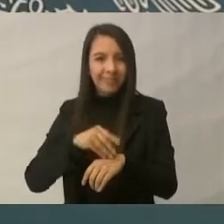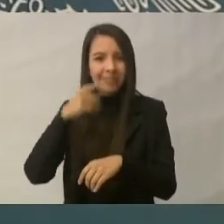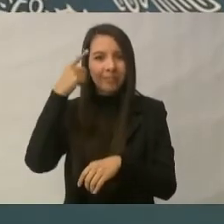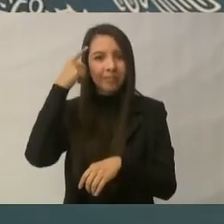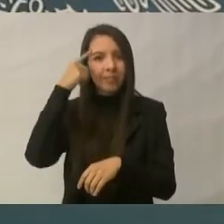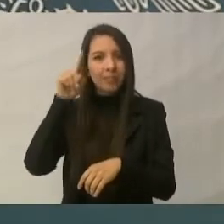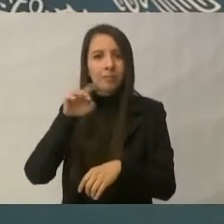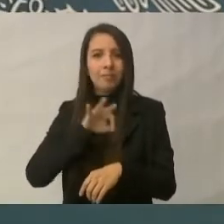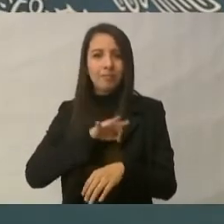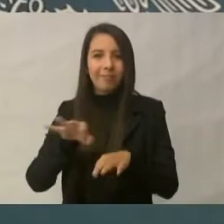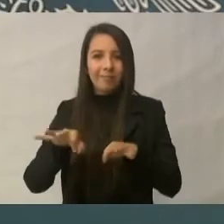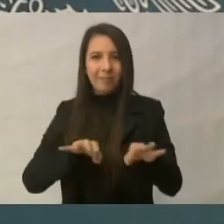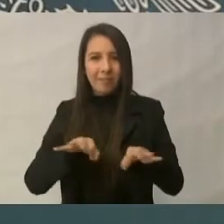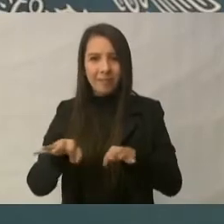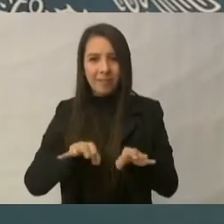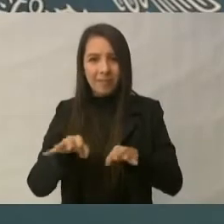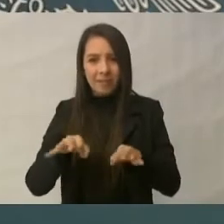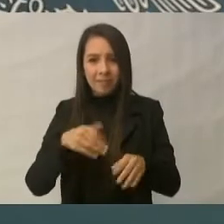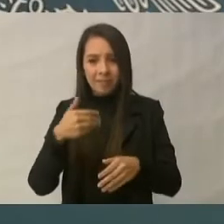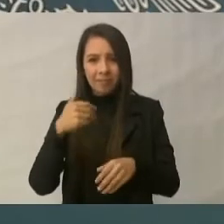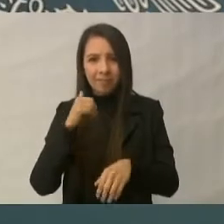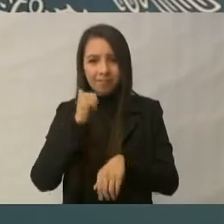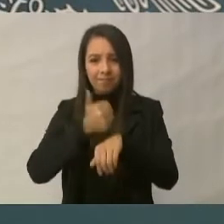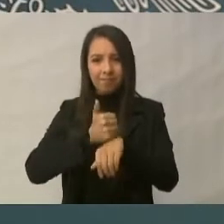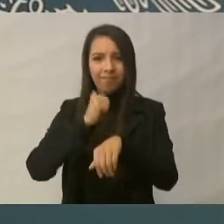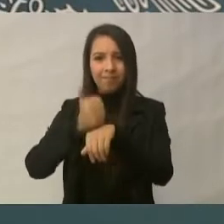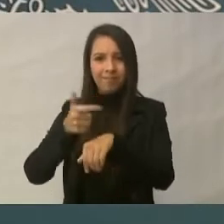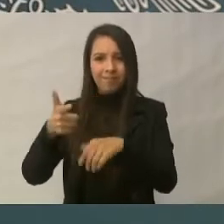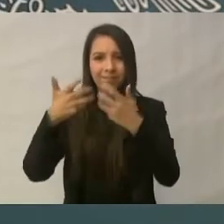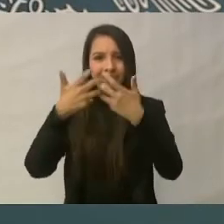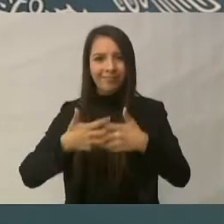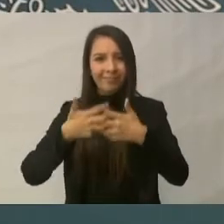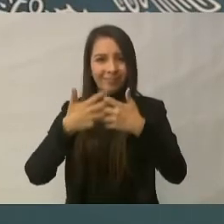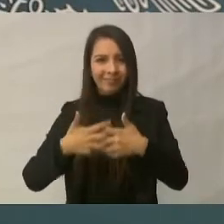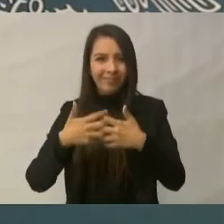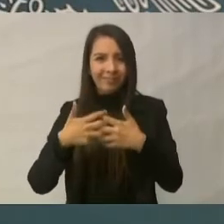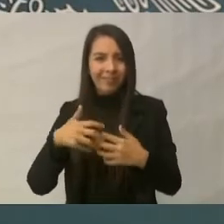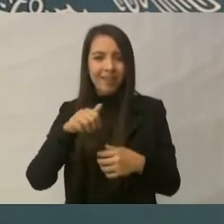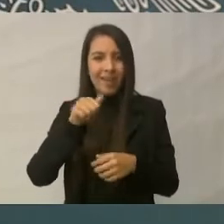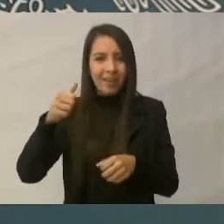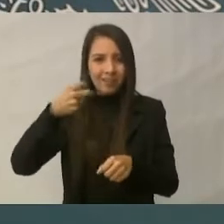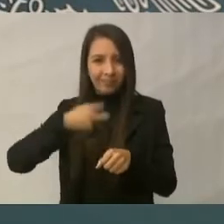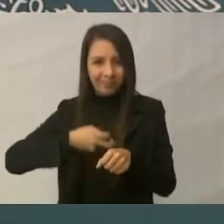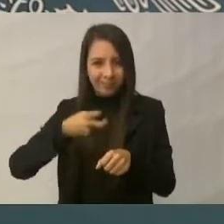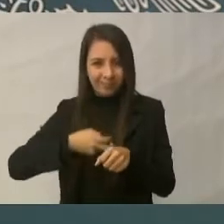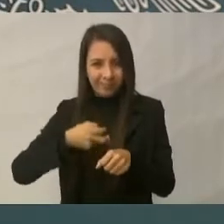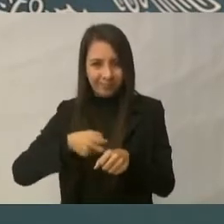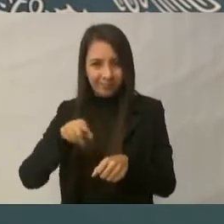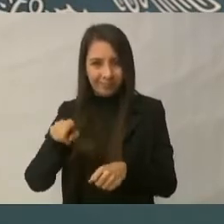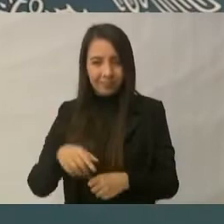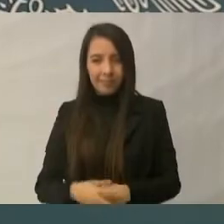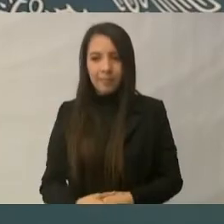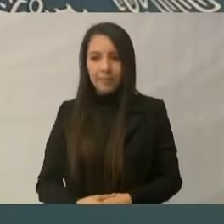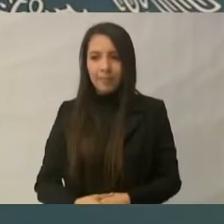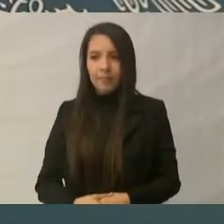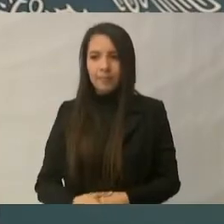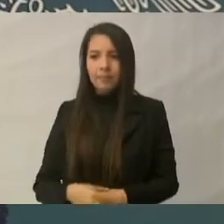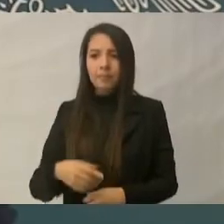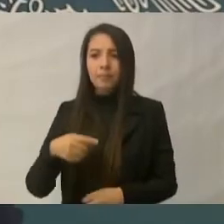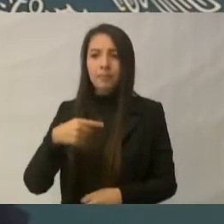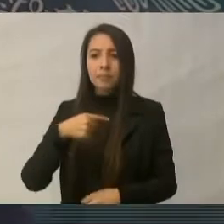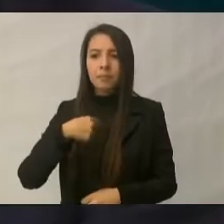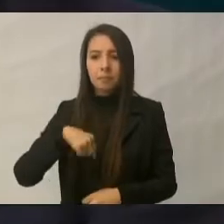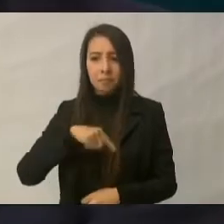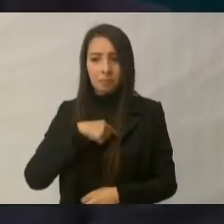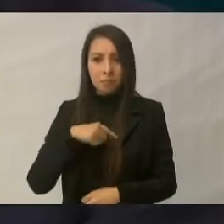operación de esta cervecera. y nos comprometimos